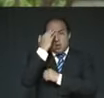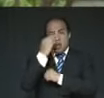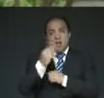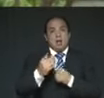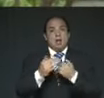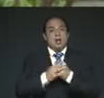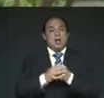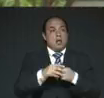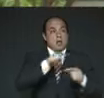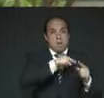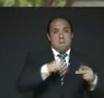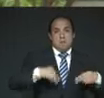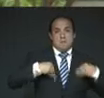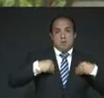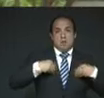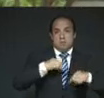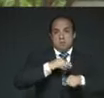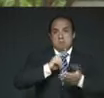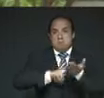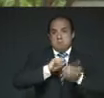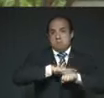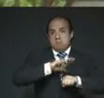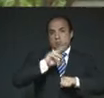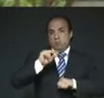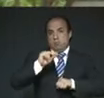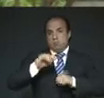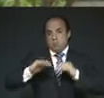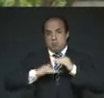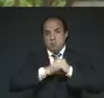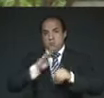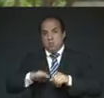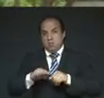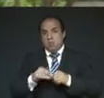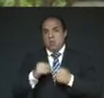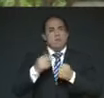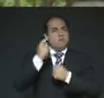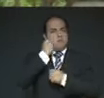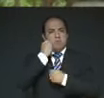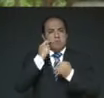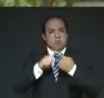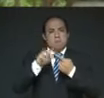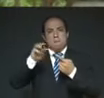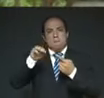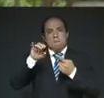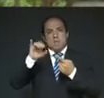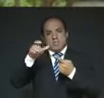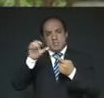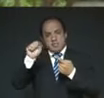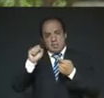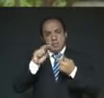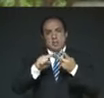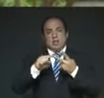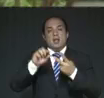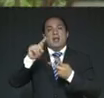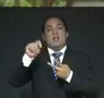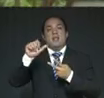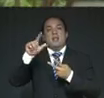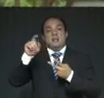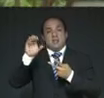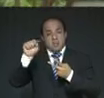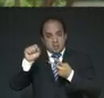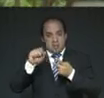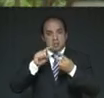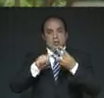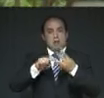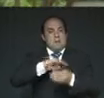que valgan más que otros y menos los muertos, sean mexicas, sean tlaxcaltecas, sean españoles. Para